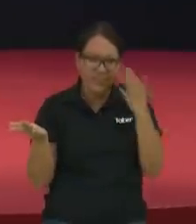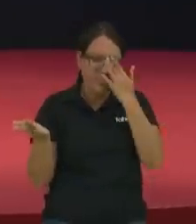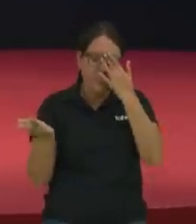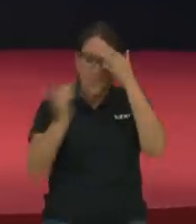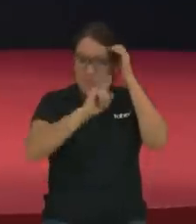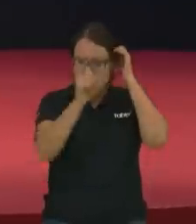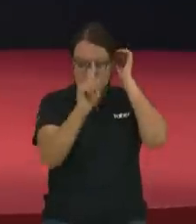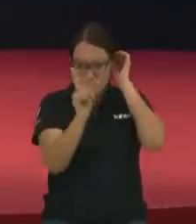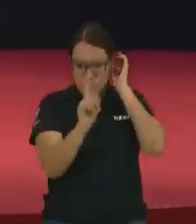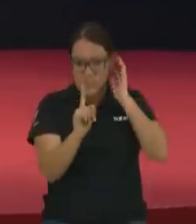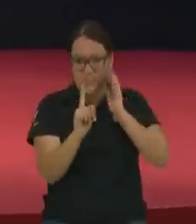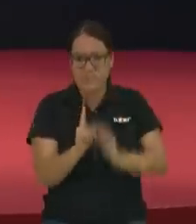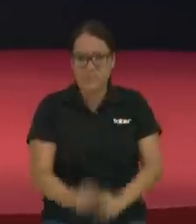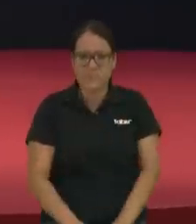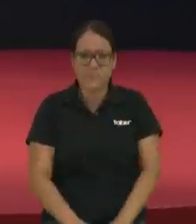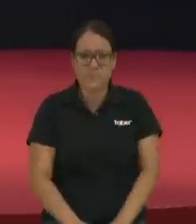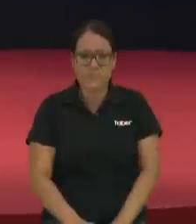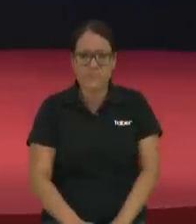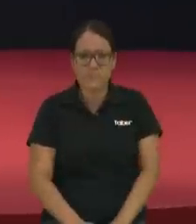No hermano.